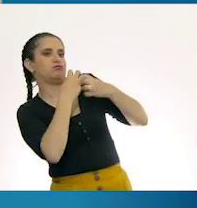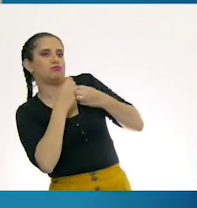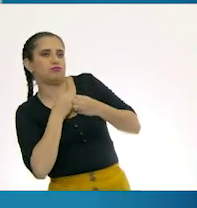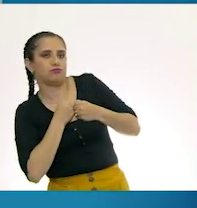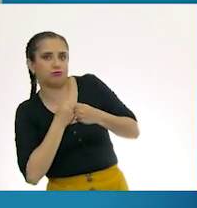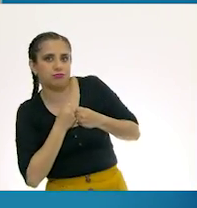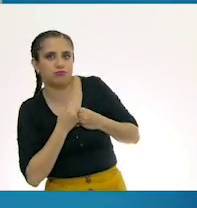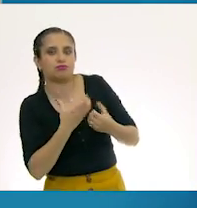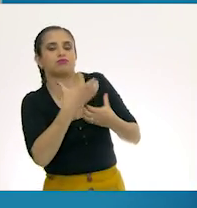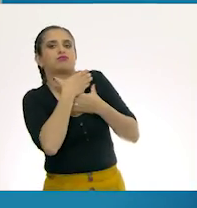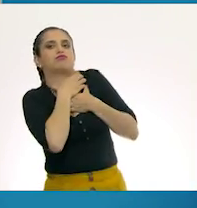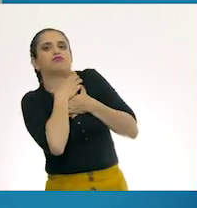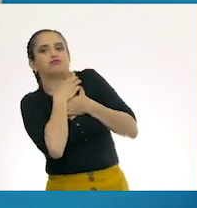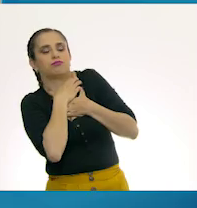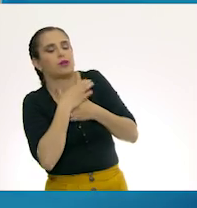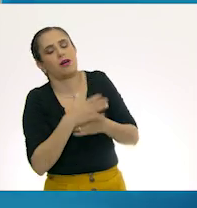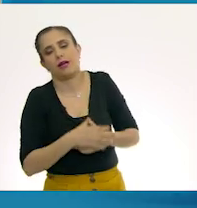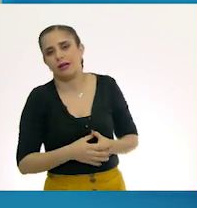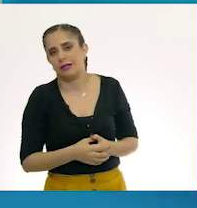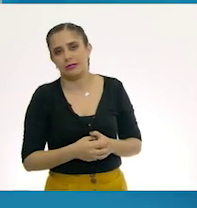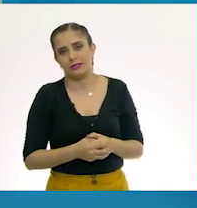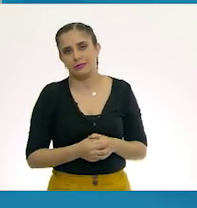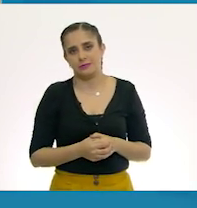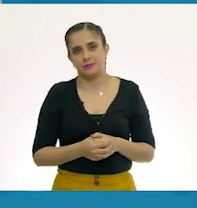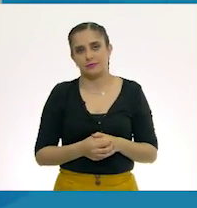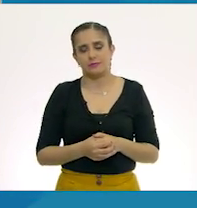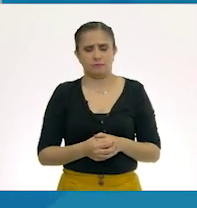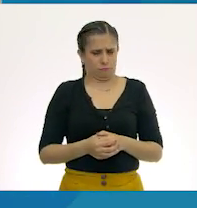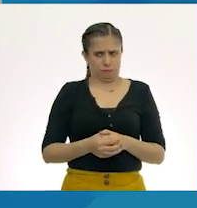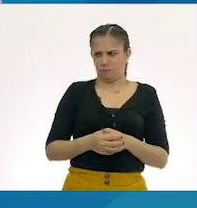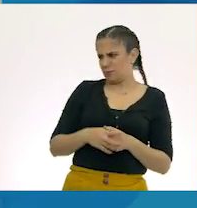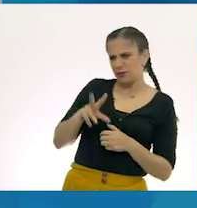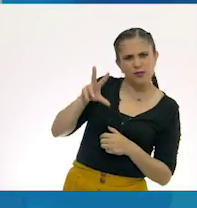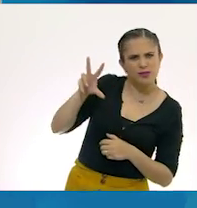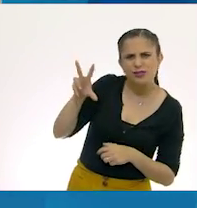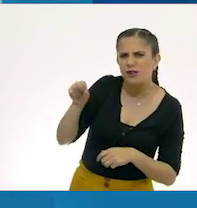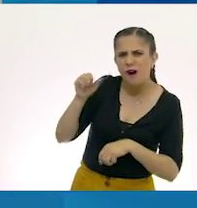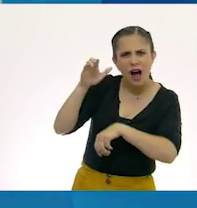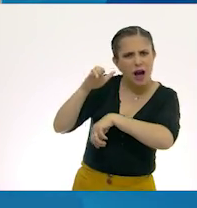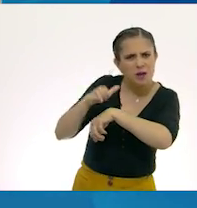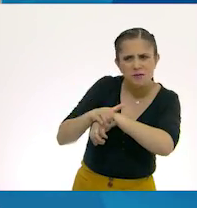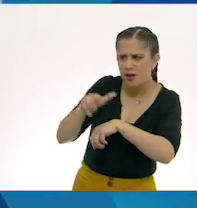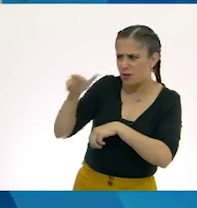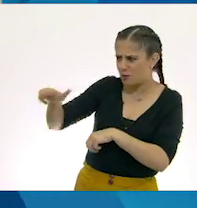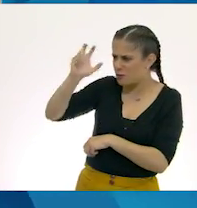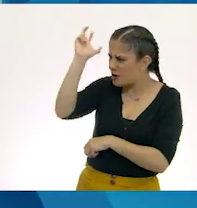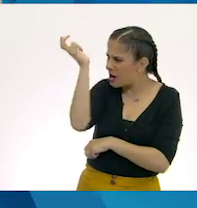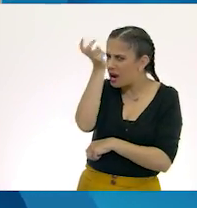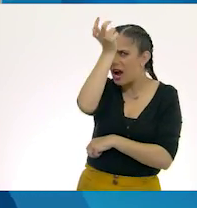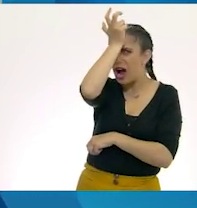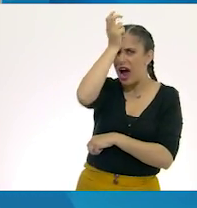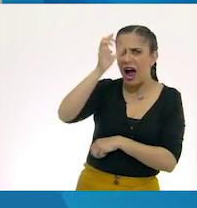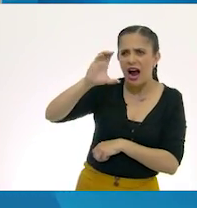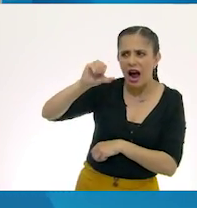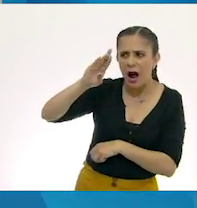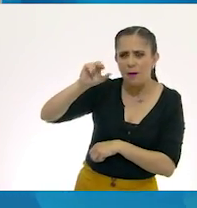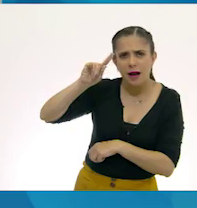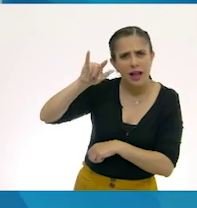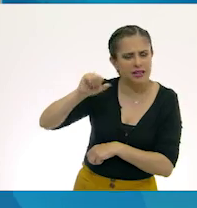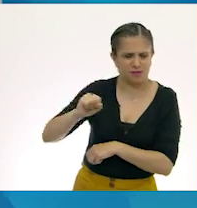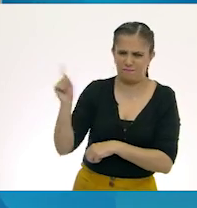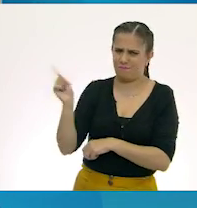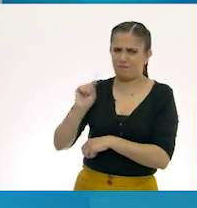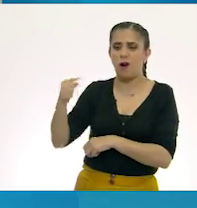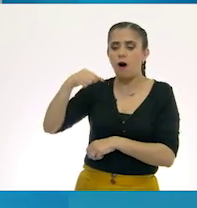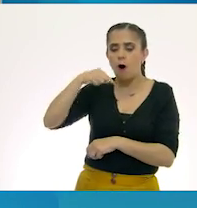gargarranatis. No amiga cabra cabratis, porque hoy